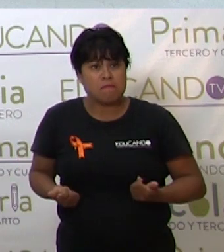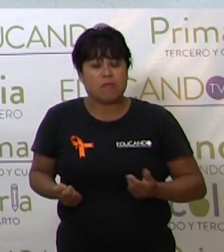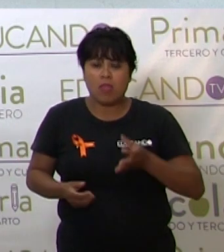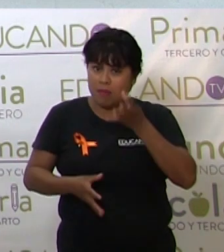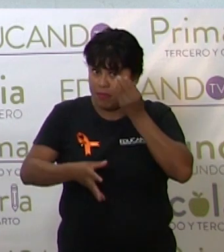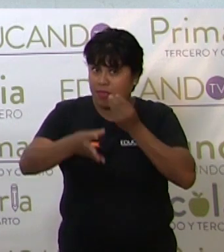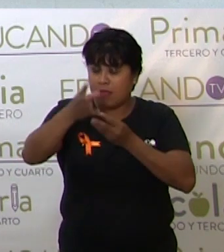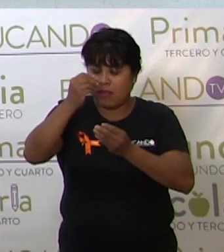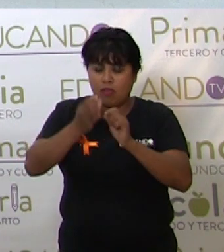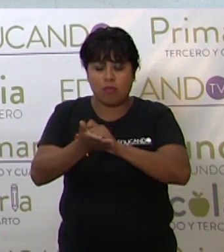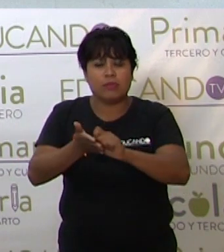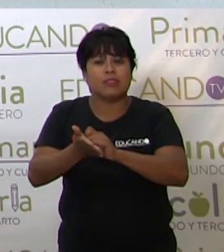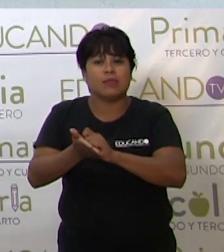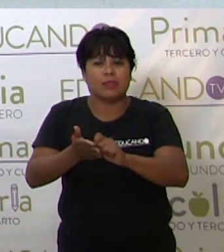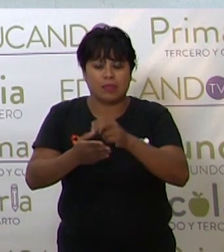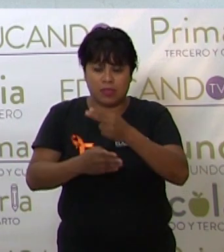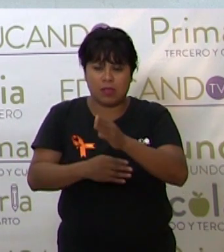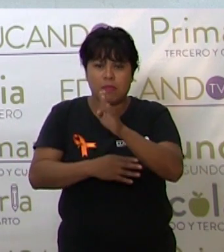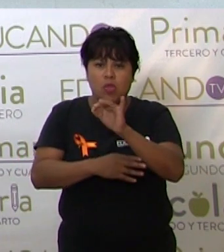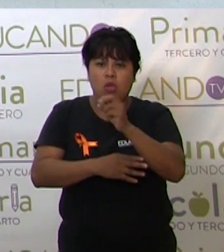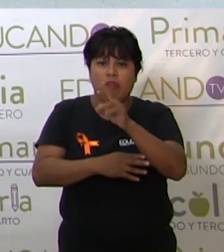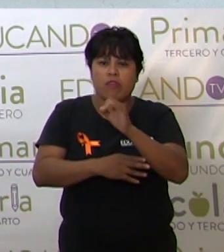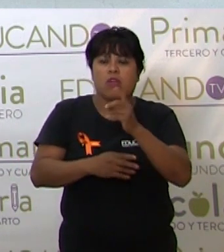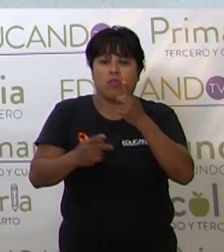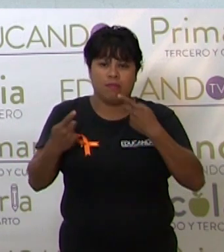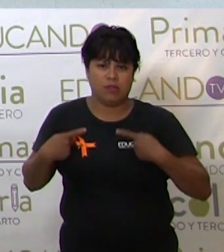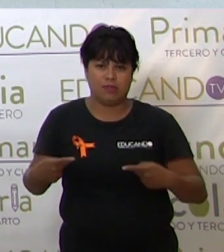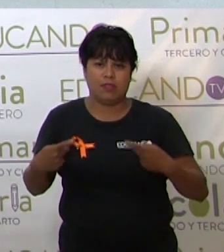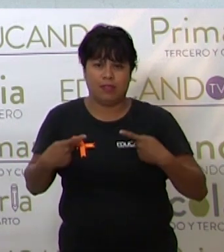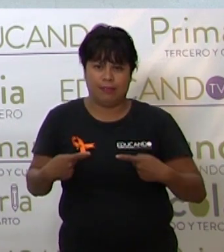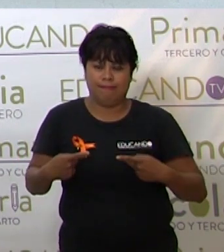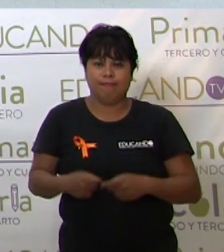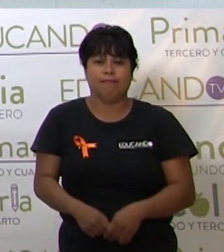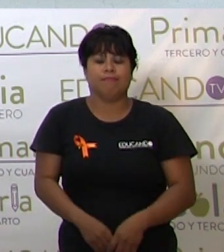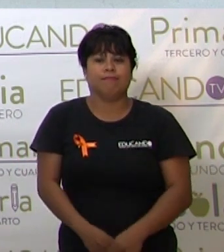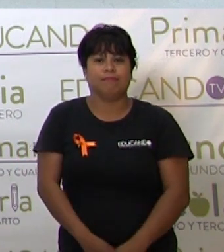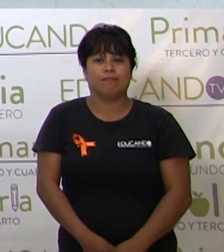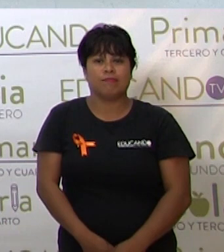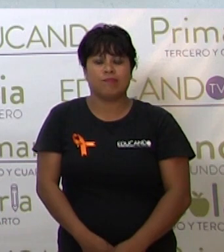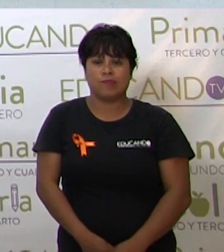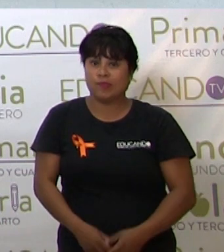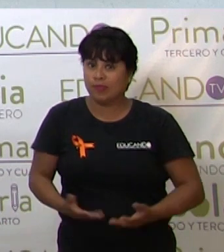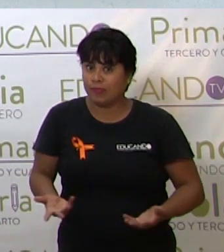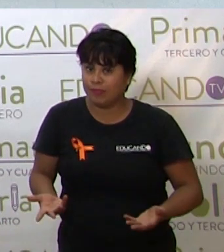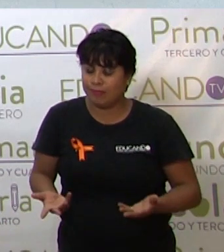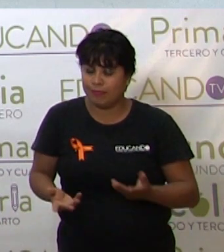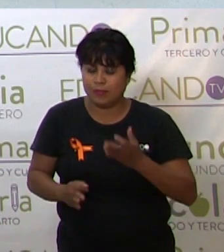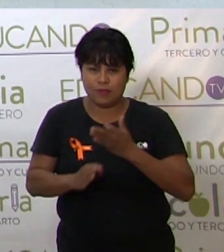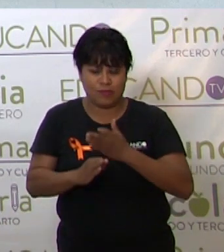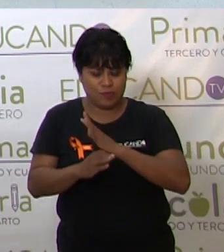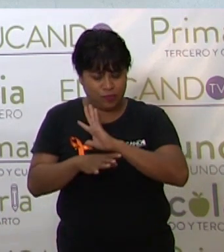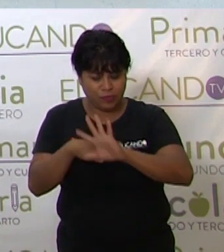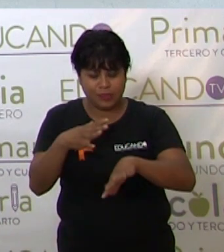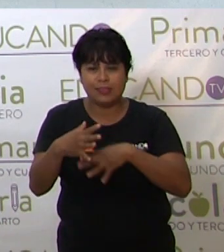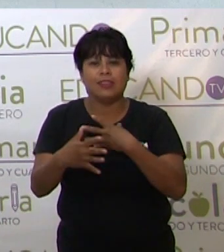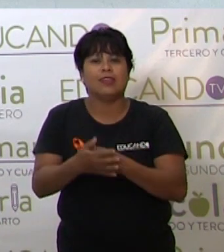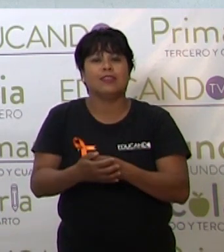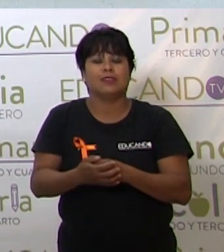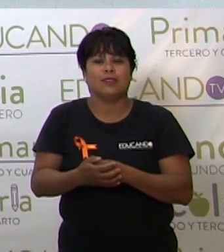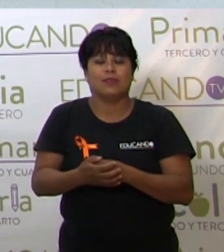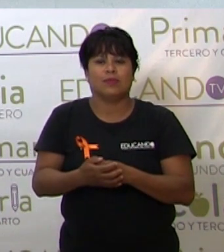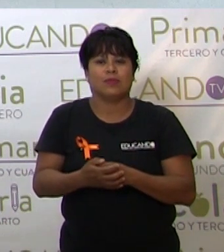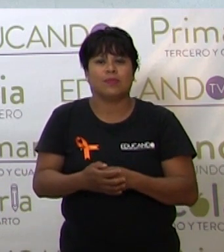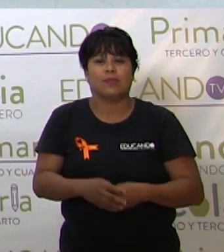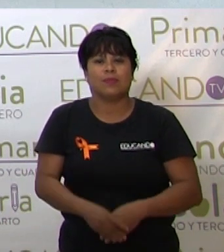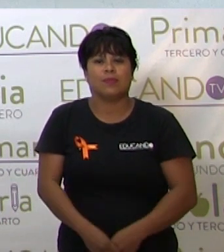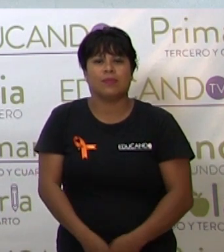aprendieron a escribir la biografía de un personaje. Pues creo que por mi parte eso